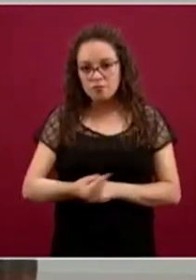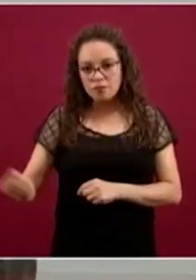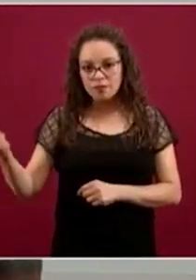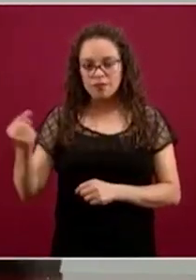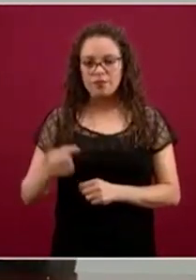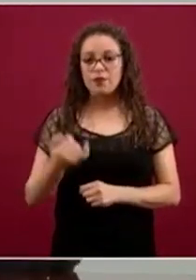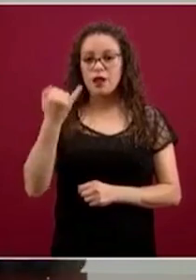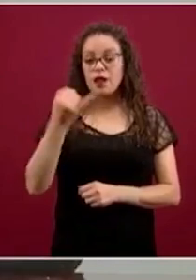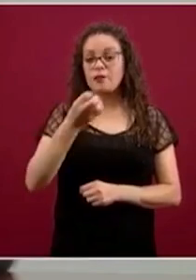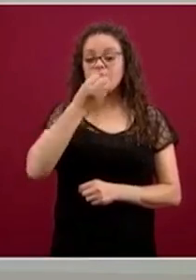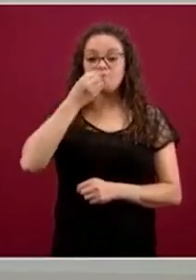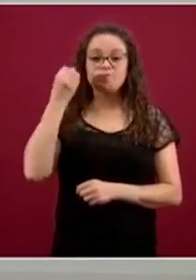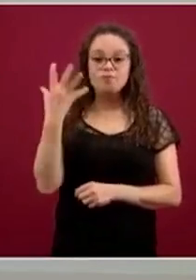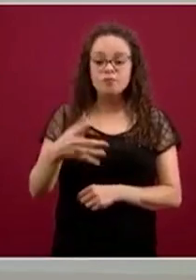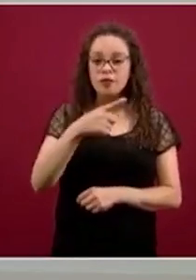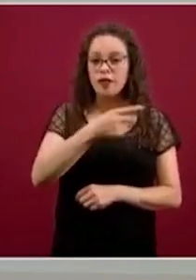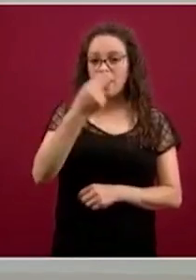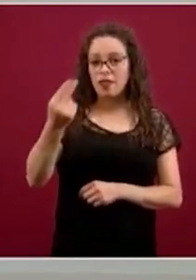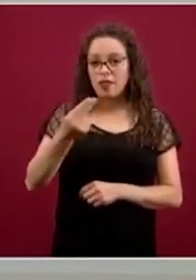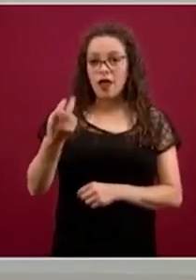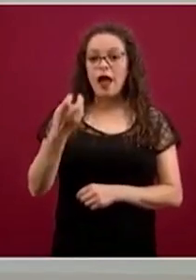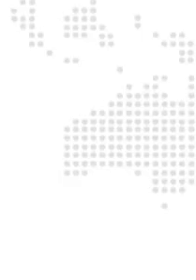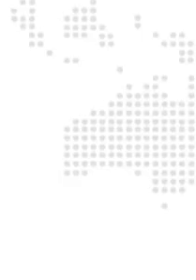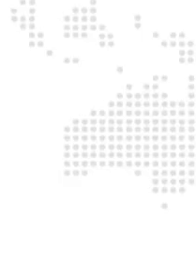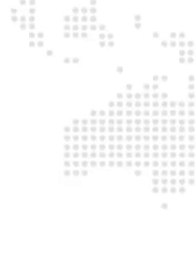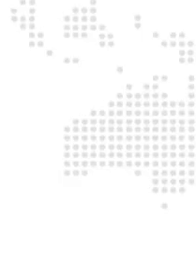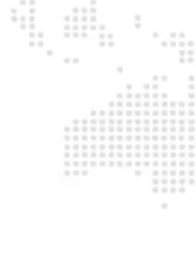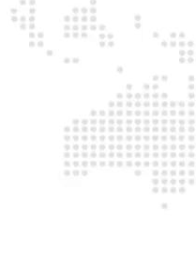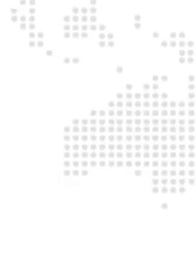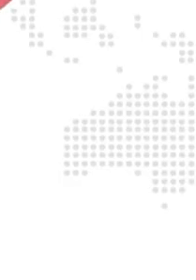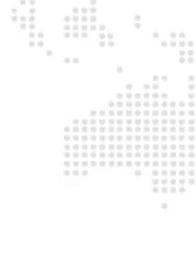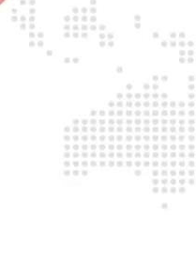poderlos aquí presentar.